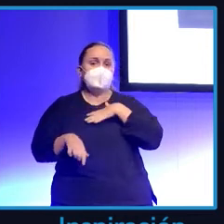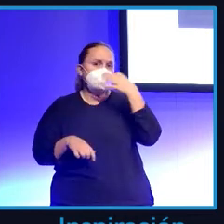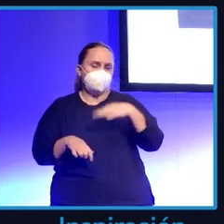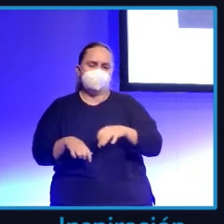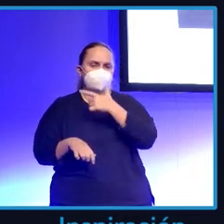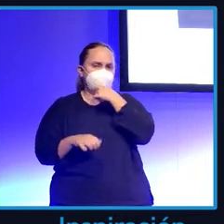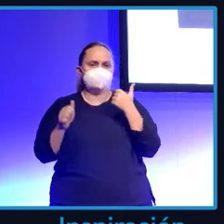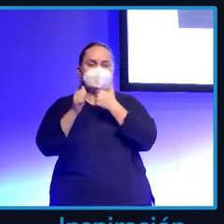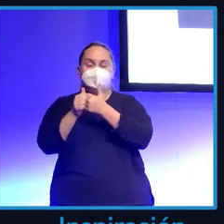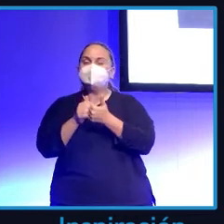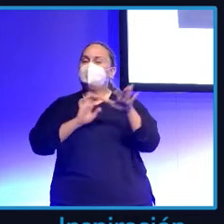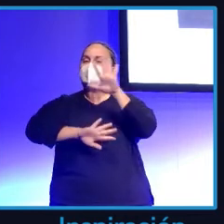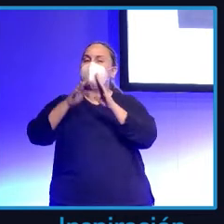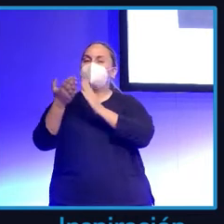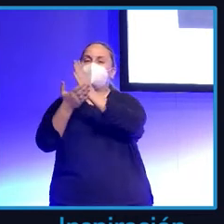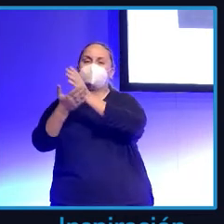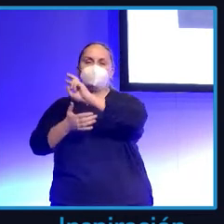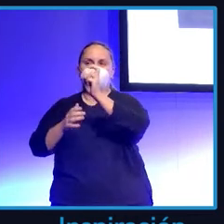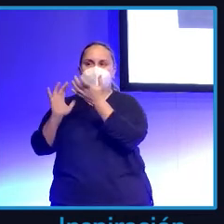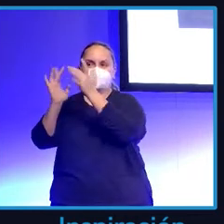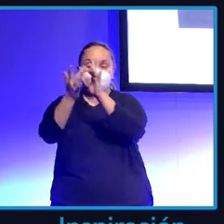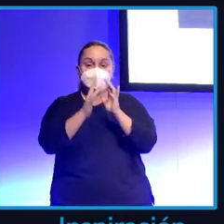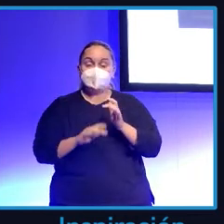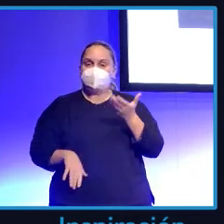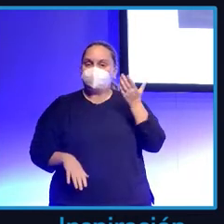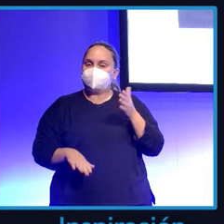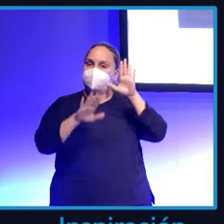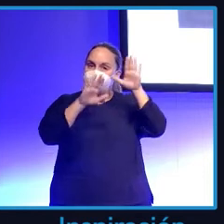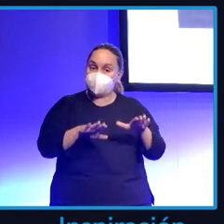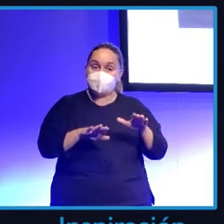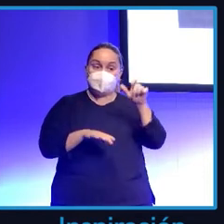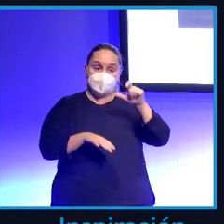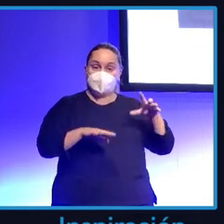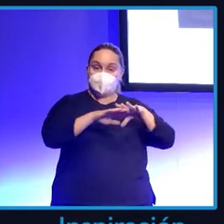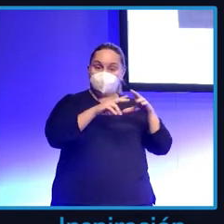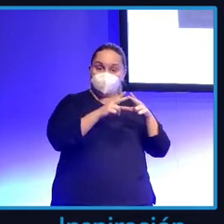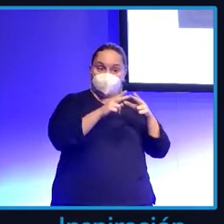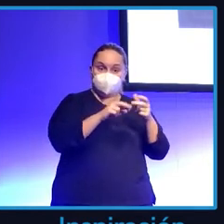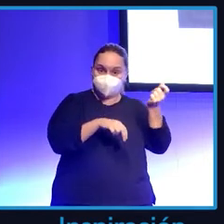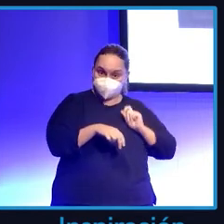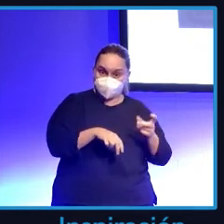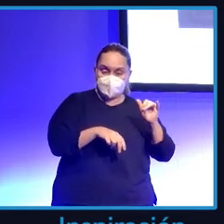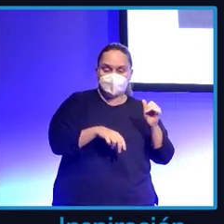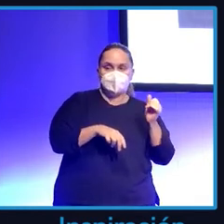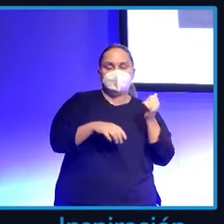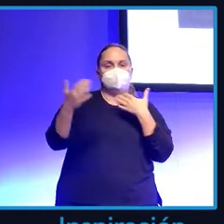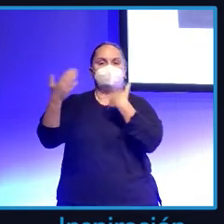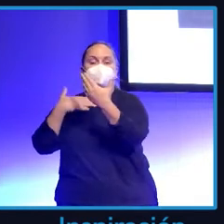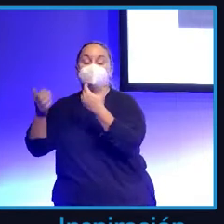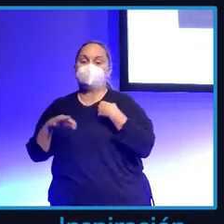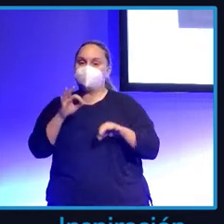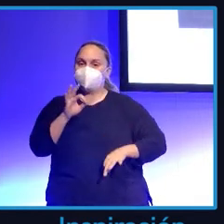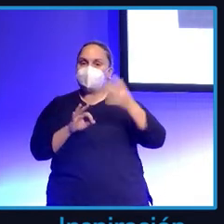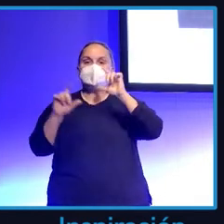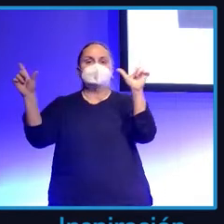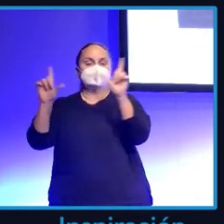Yo soy muy partidaria de que las personas que estamos en redes, si podemos, hablemos en medios de comunicación. Yo he tenido la suerte de poder saltar a tele, a prensa,